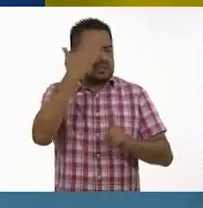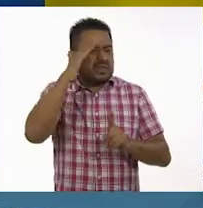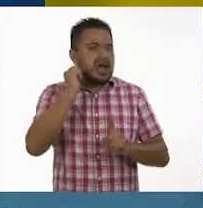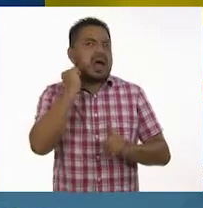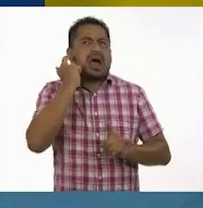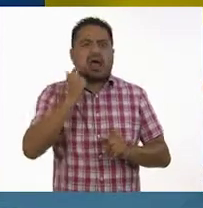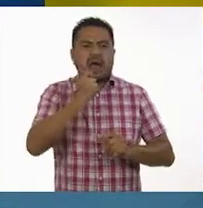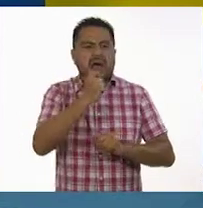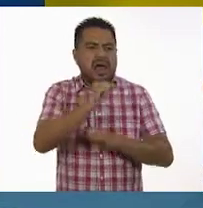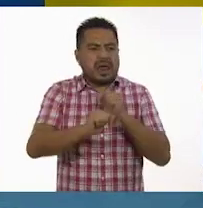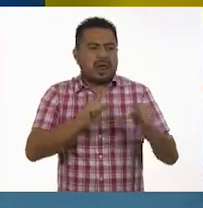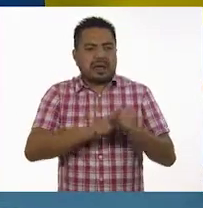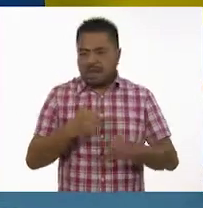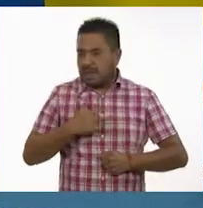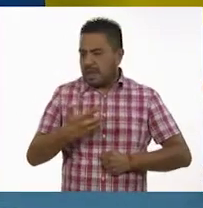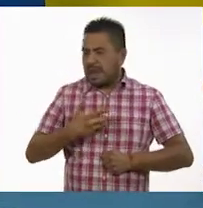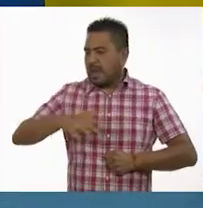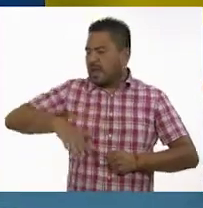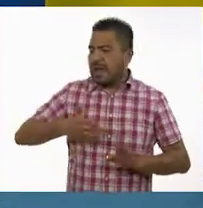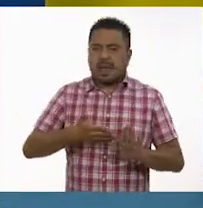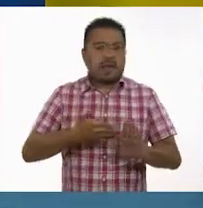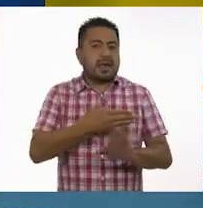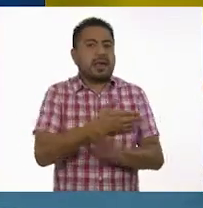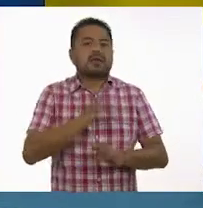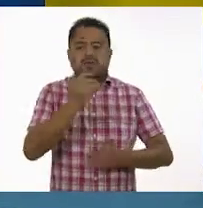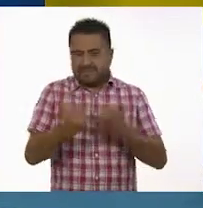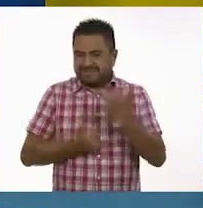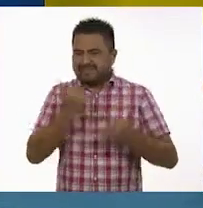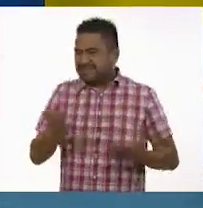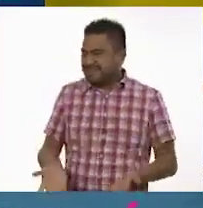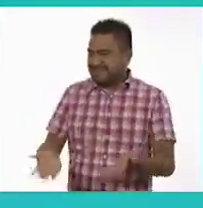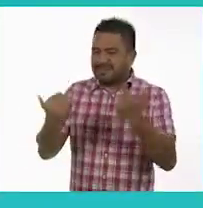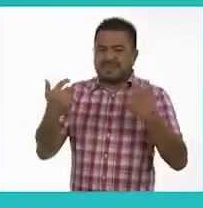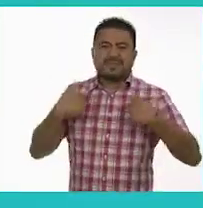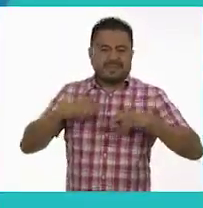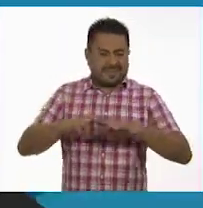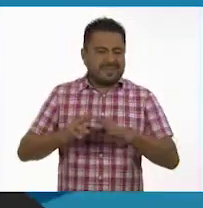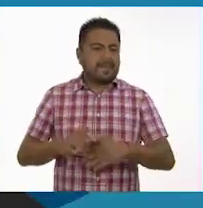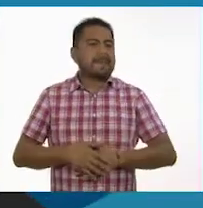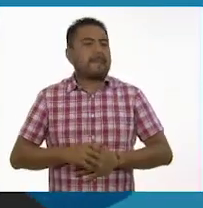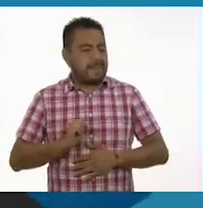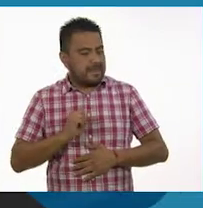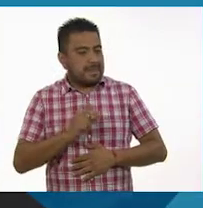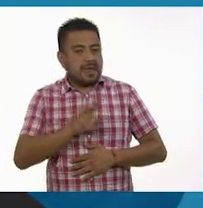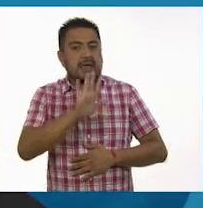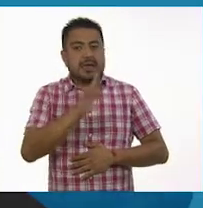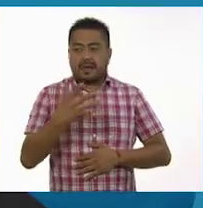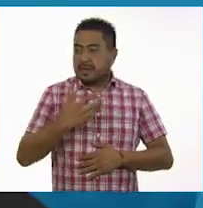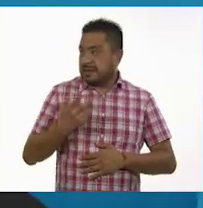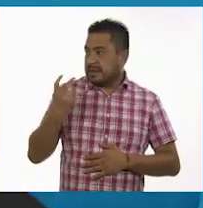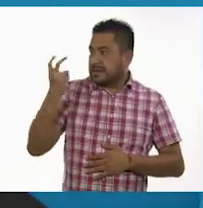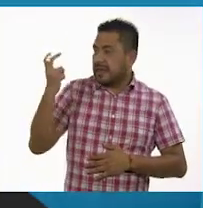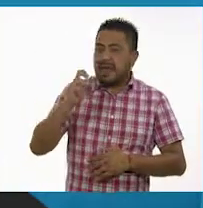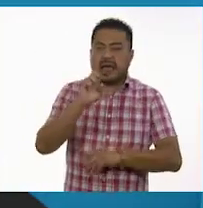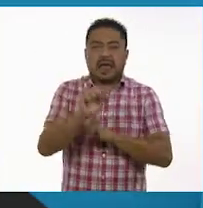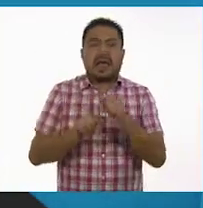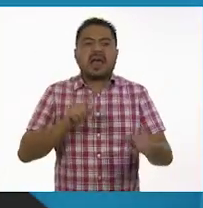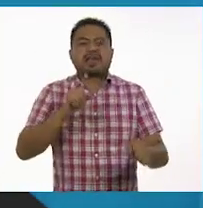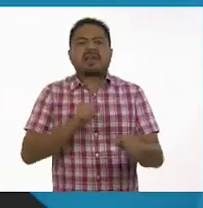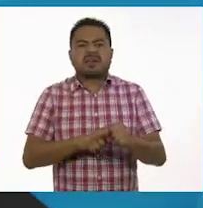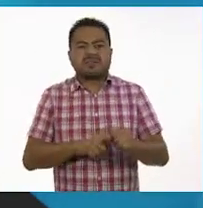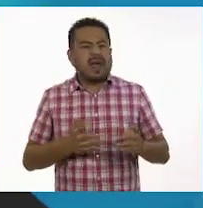algunas mascotas que he tenido. Pues juguemos, maestro, a ver cómo nos va. Ok, mira, aquí tenemos un animal